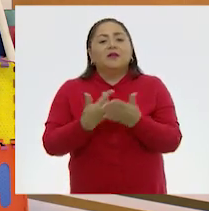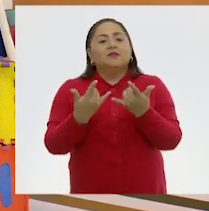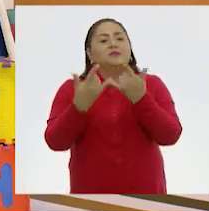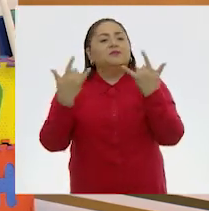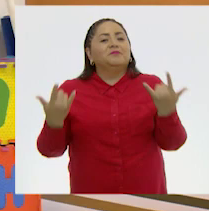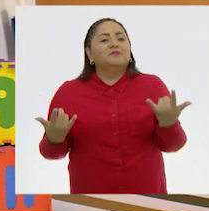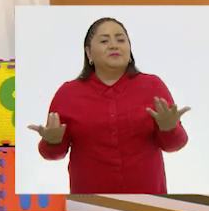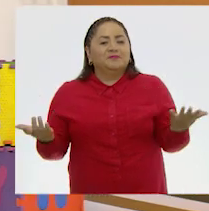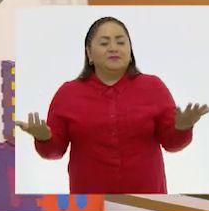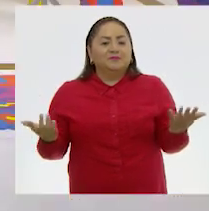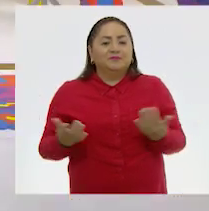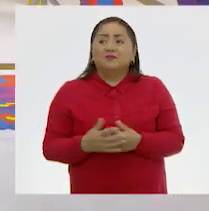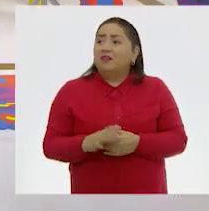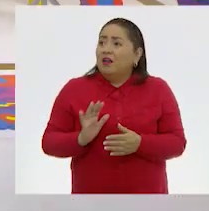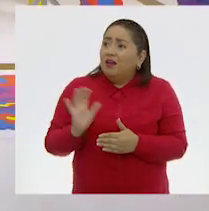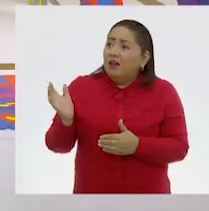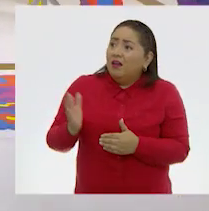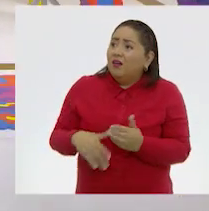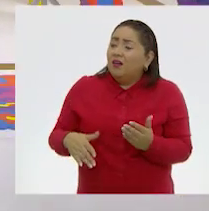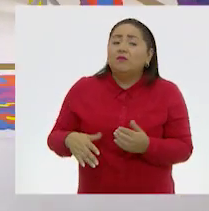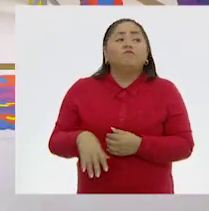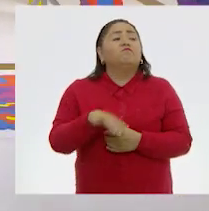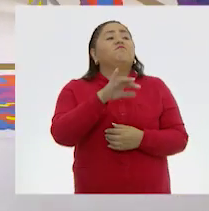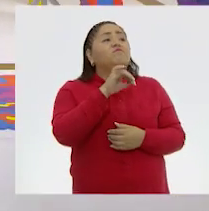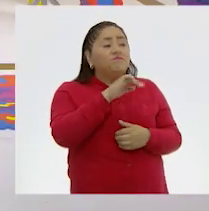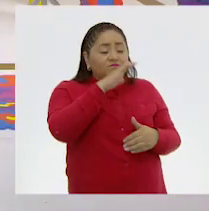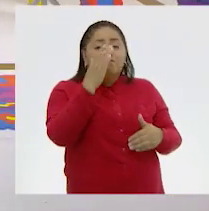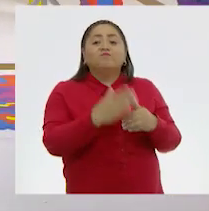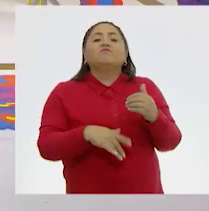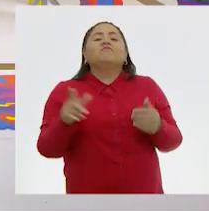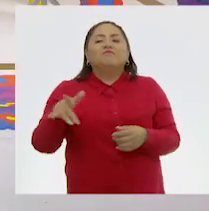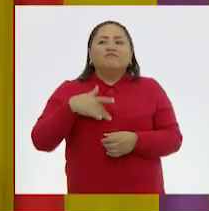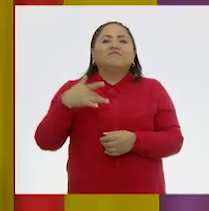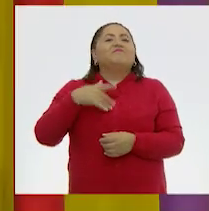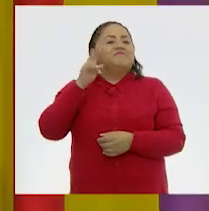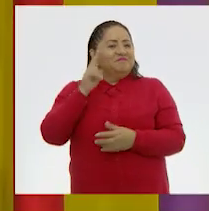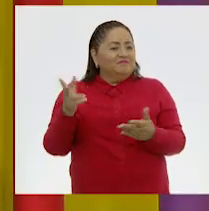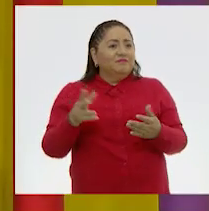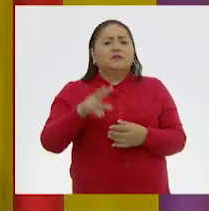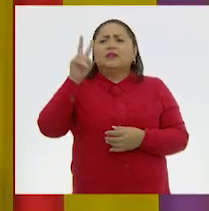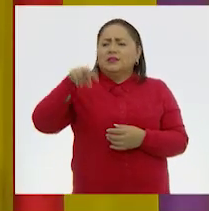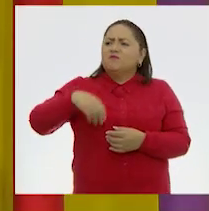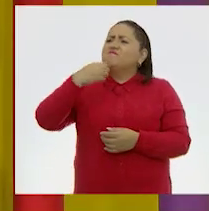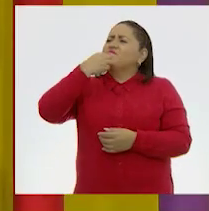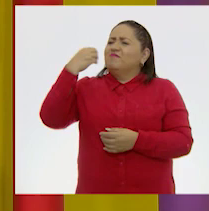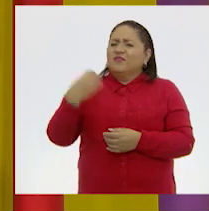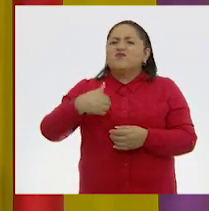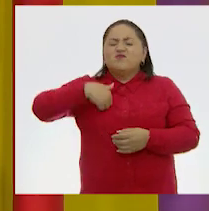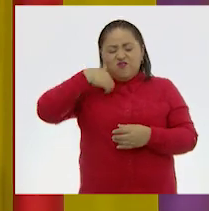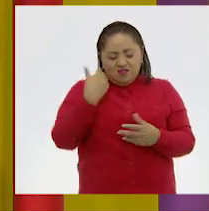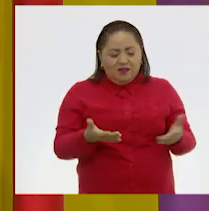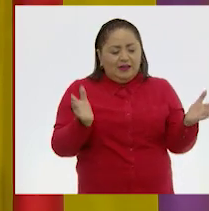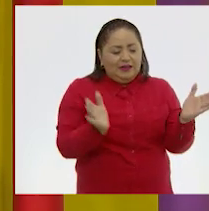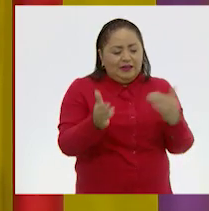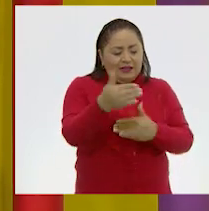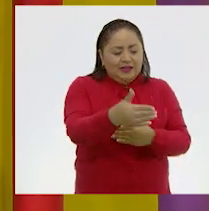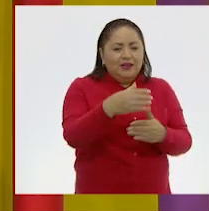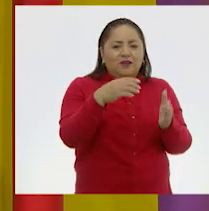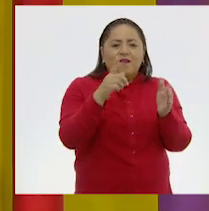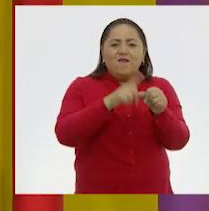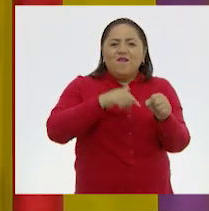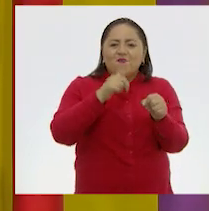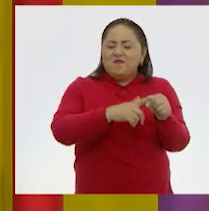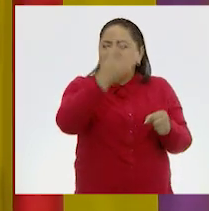este cuento se ha acabado. ¡Se acabó! ¡Se acabó! ¿Qué te pareció, mi querido Perdi? ¡Padrísimo! Yo quiero tener una caja de colores mágica,